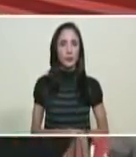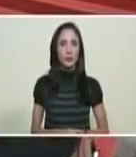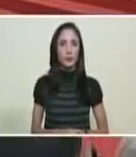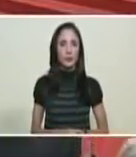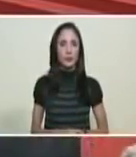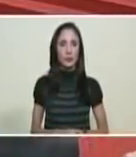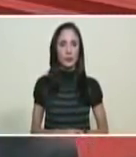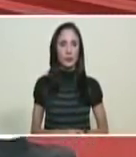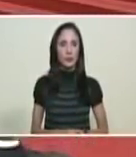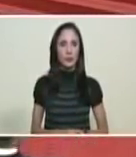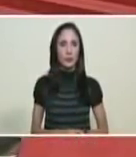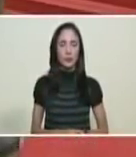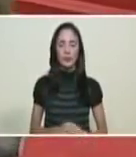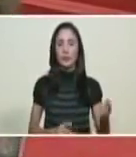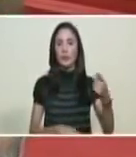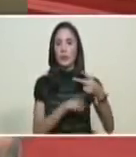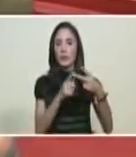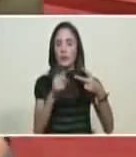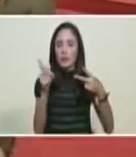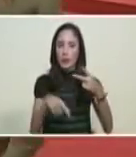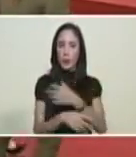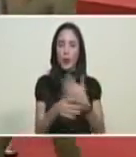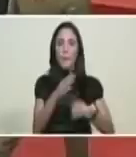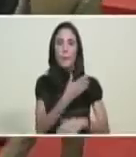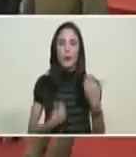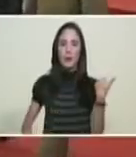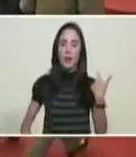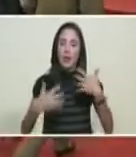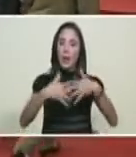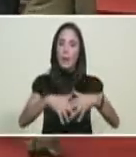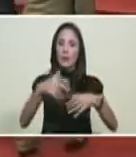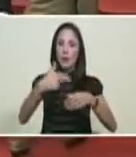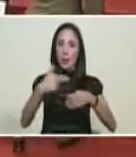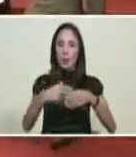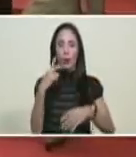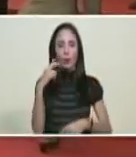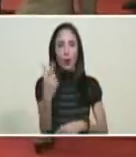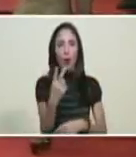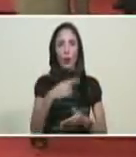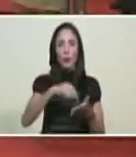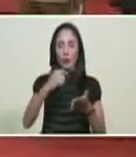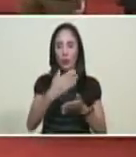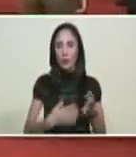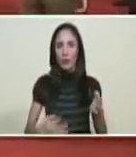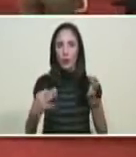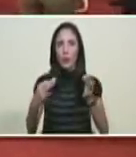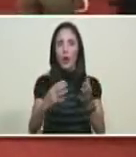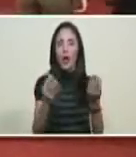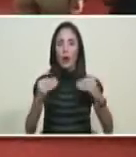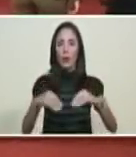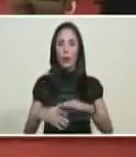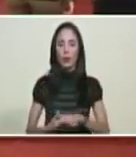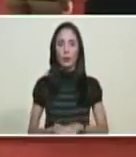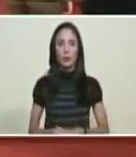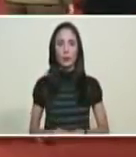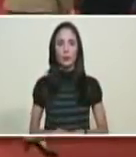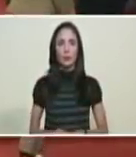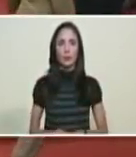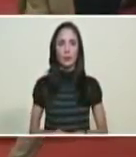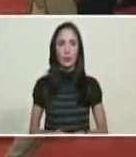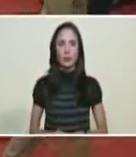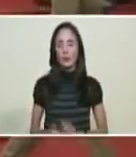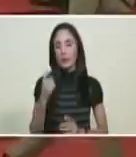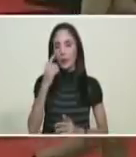ciudadano Manuel Quevedo, presidente de PDVSA, Petróleo, Sociedad Anónima. Esta empresa